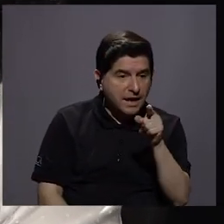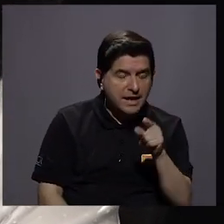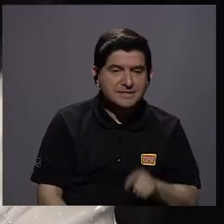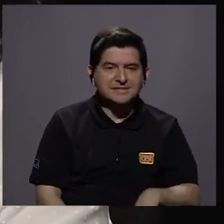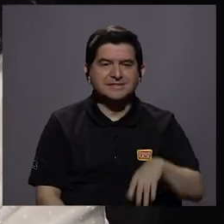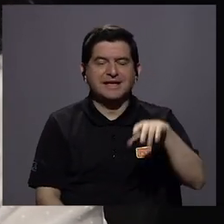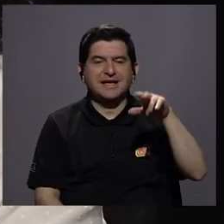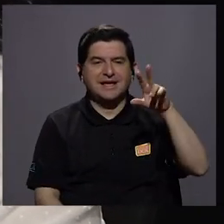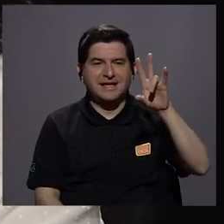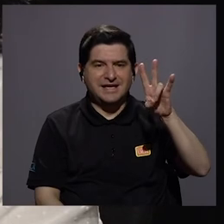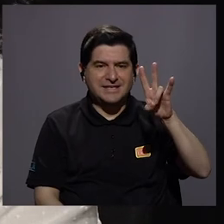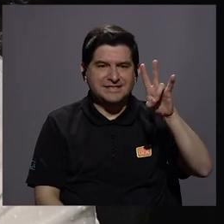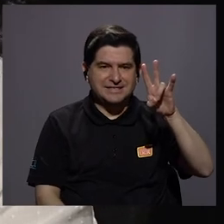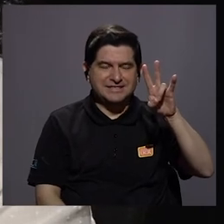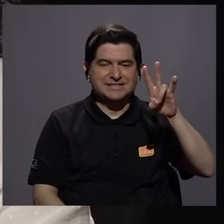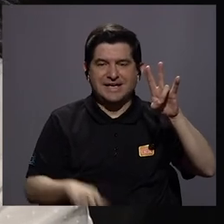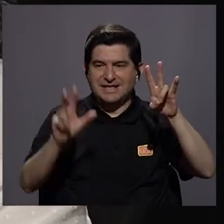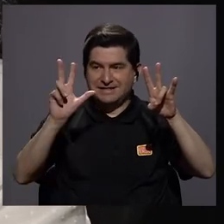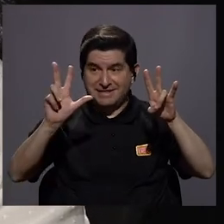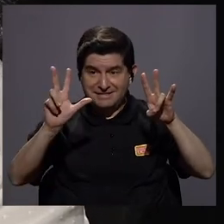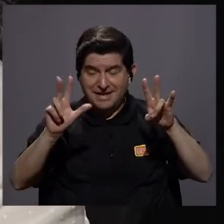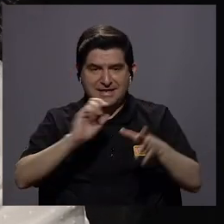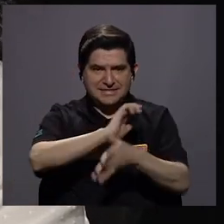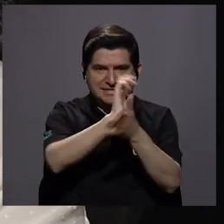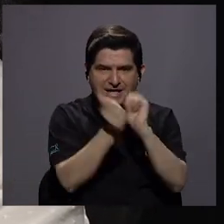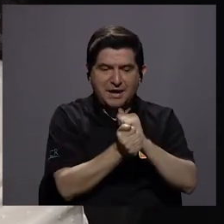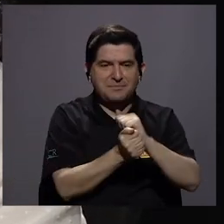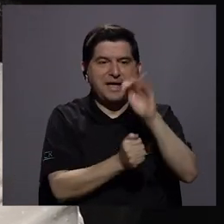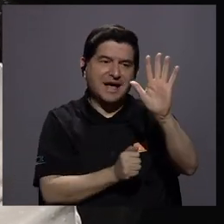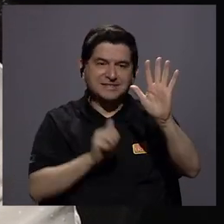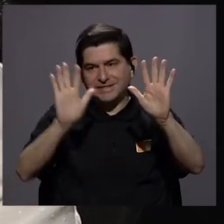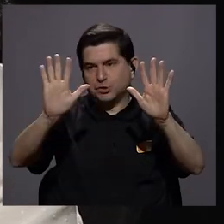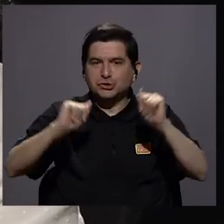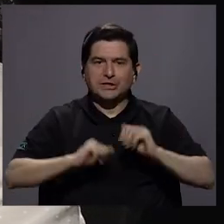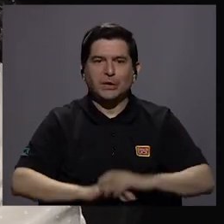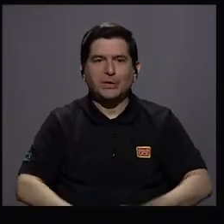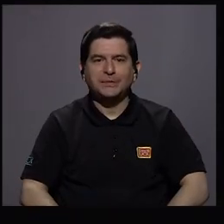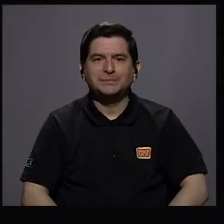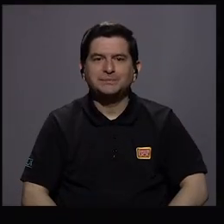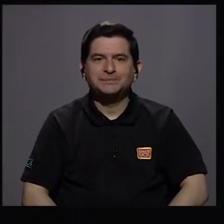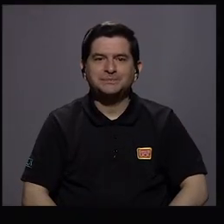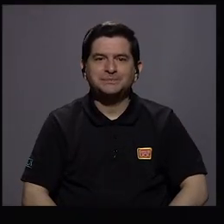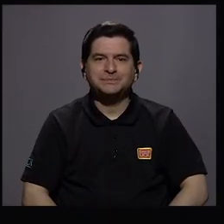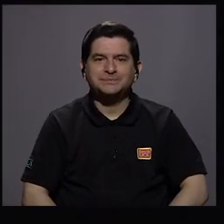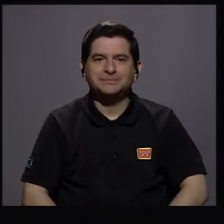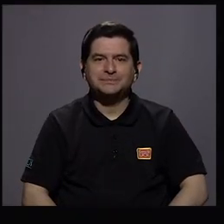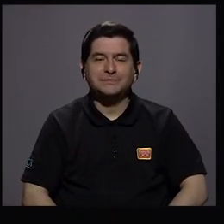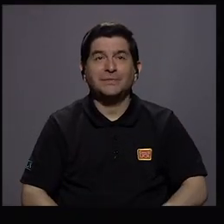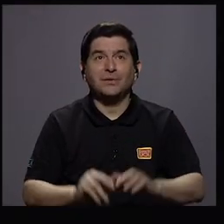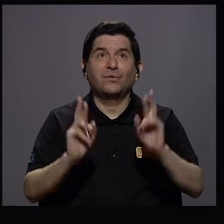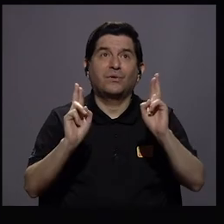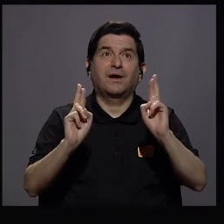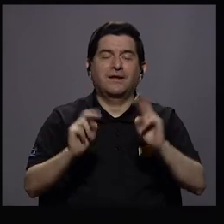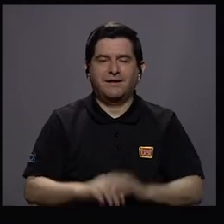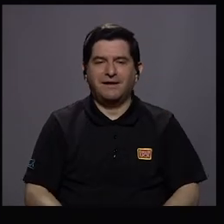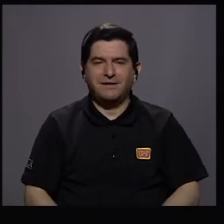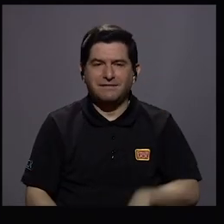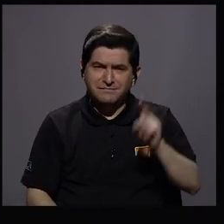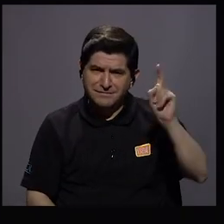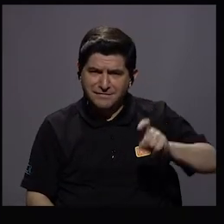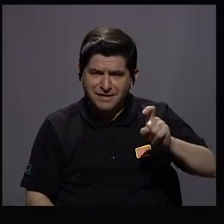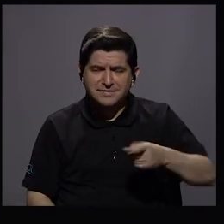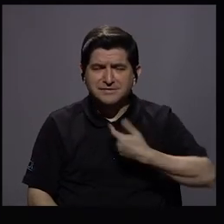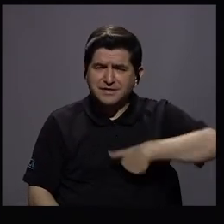7-3 llegue ojalá a ser un 5-5 ¿verdad? porque es necesario